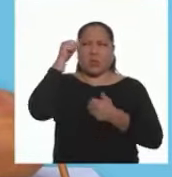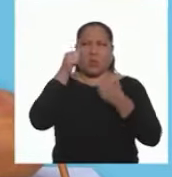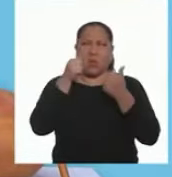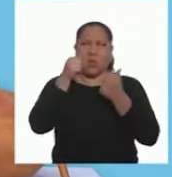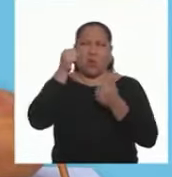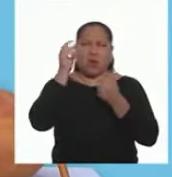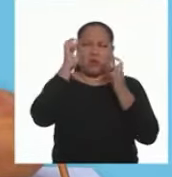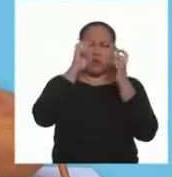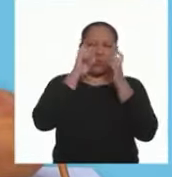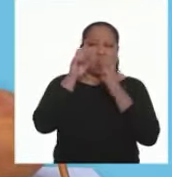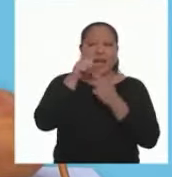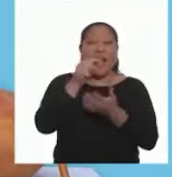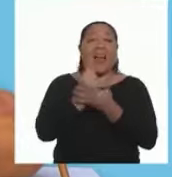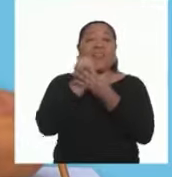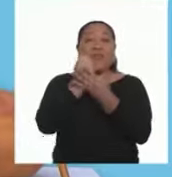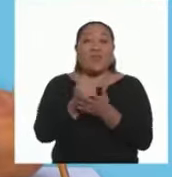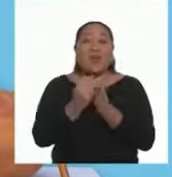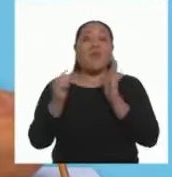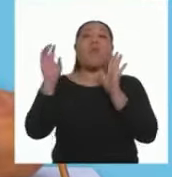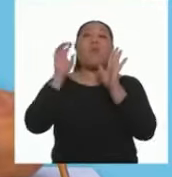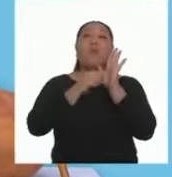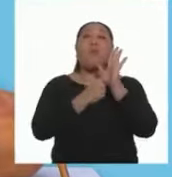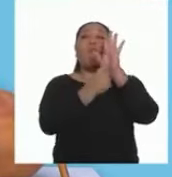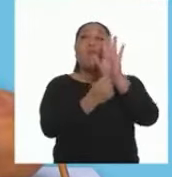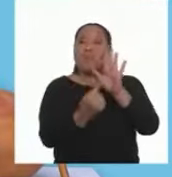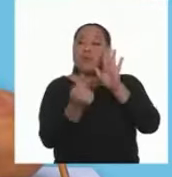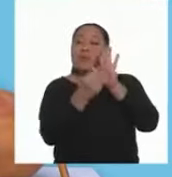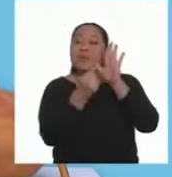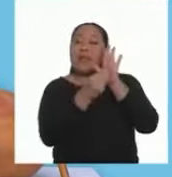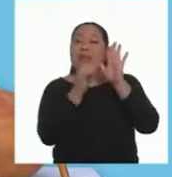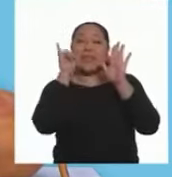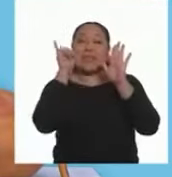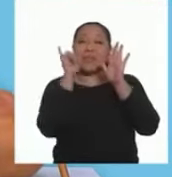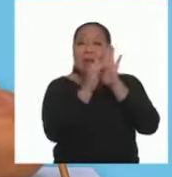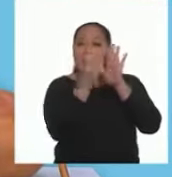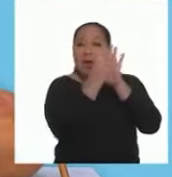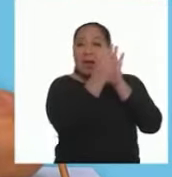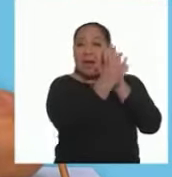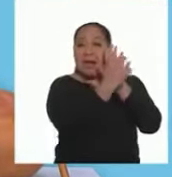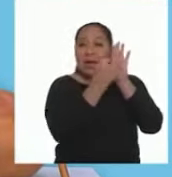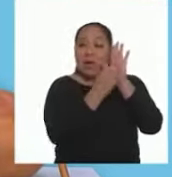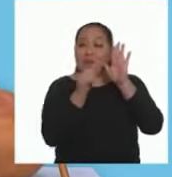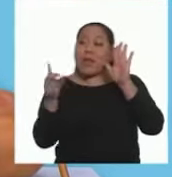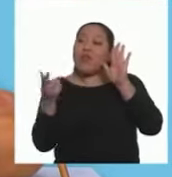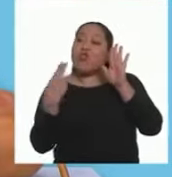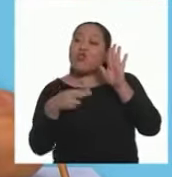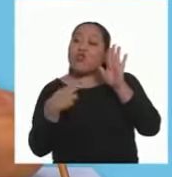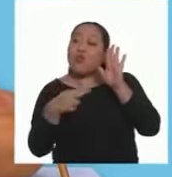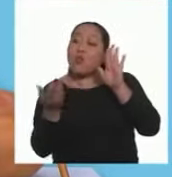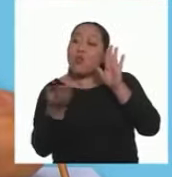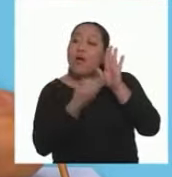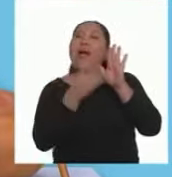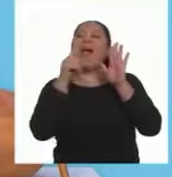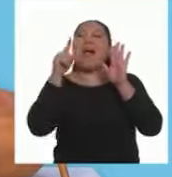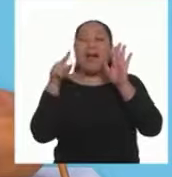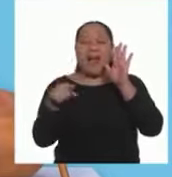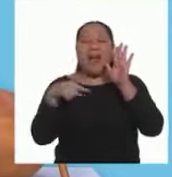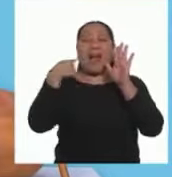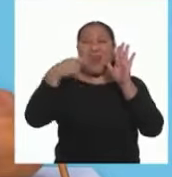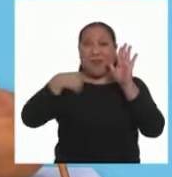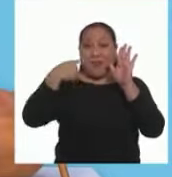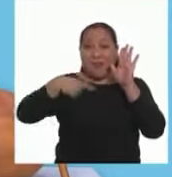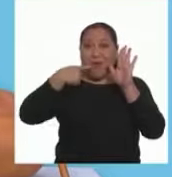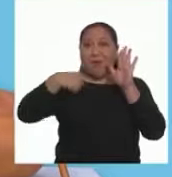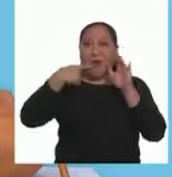dificulta recordar la receta Ayúdenle mostrándole nuevamente Los ingredientes Para que los nombre